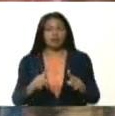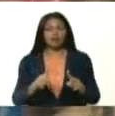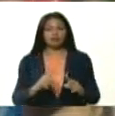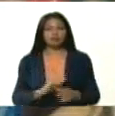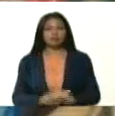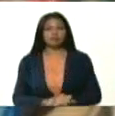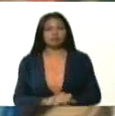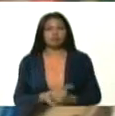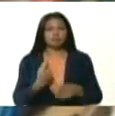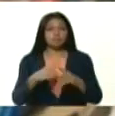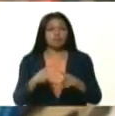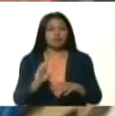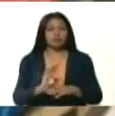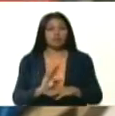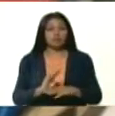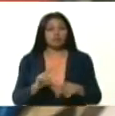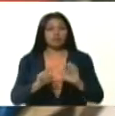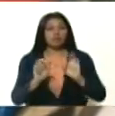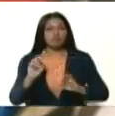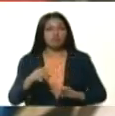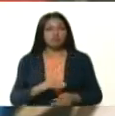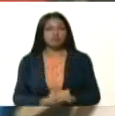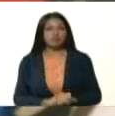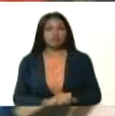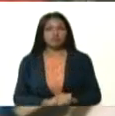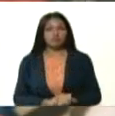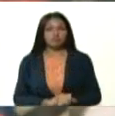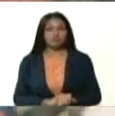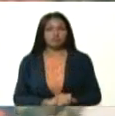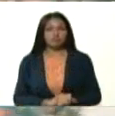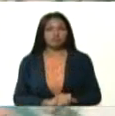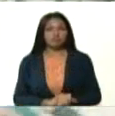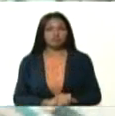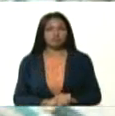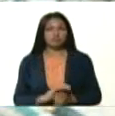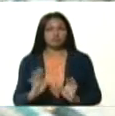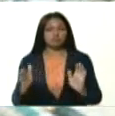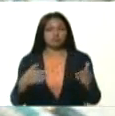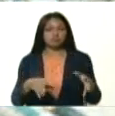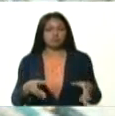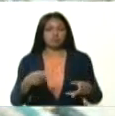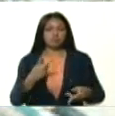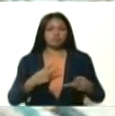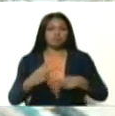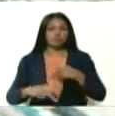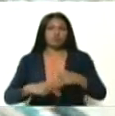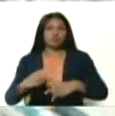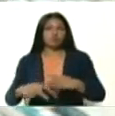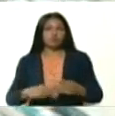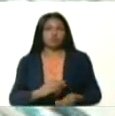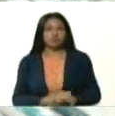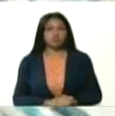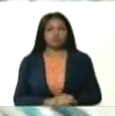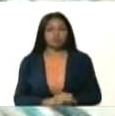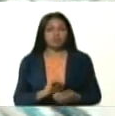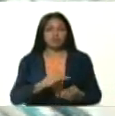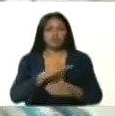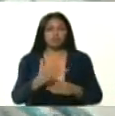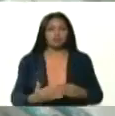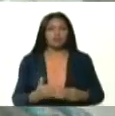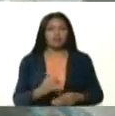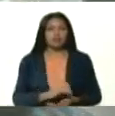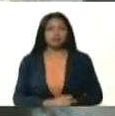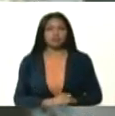el Poder Popular organizado, es decir, con los comités locales de abastecimiento y producción y nuestra milicia bolivariana. Este plan se